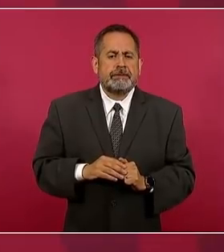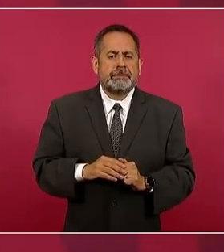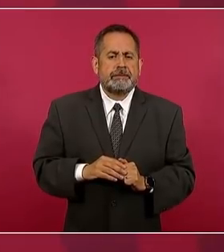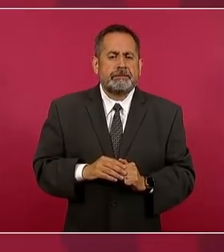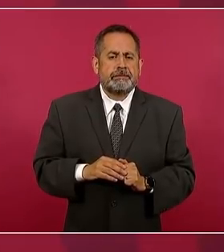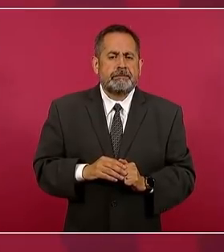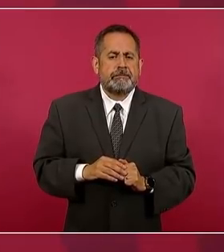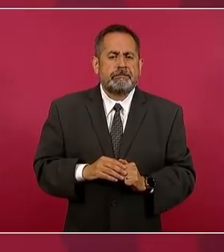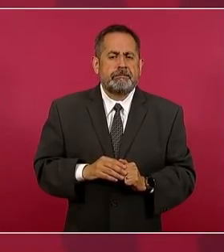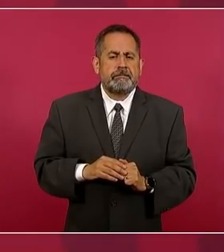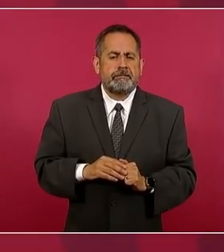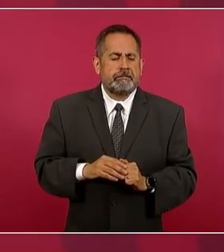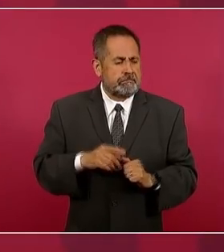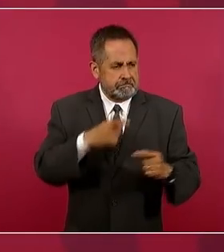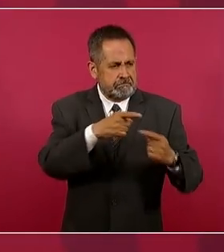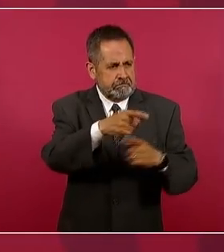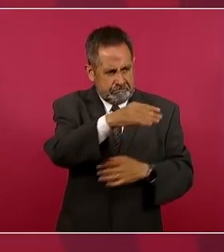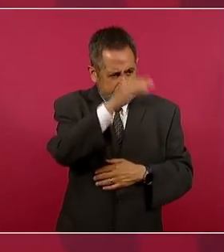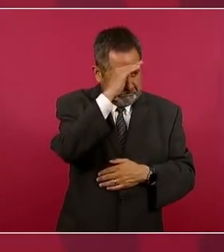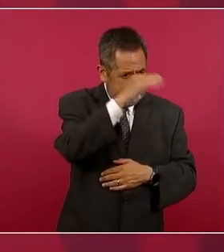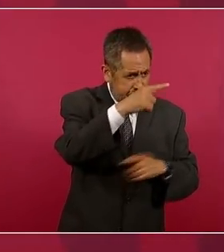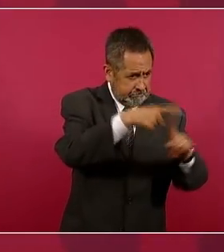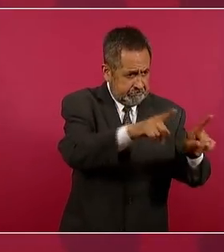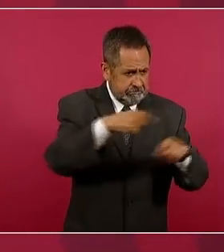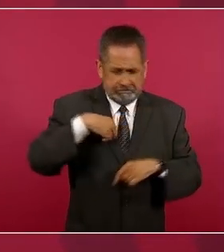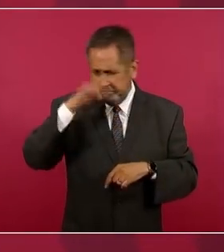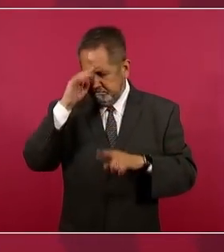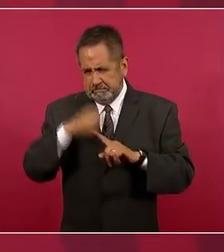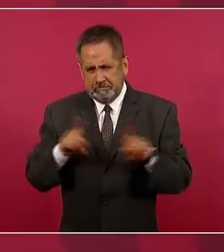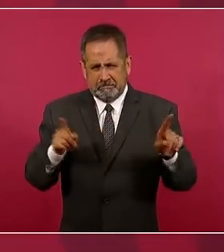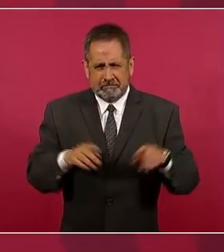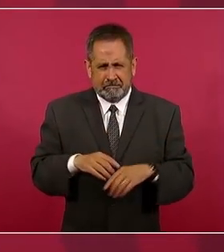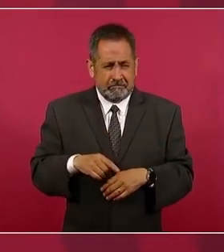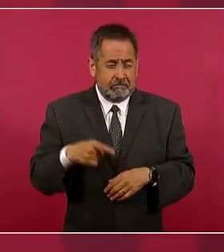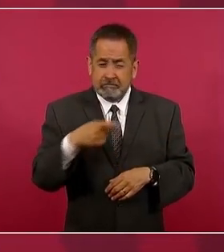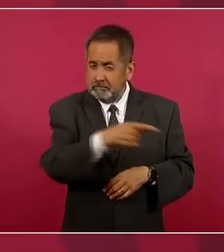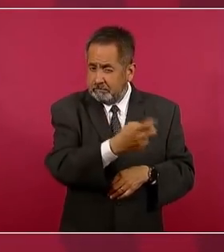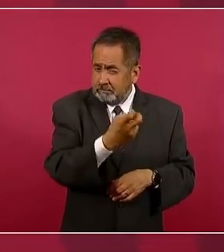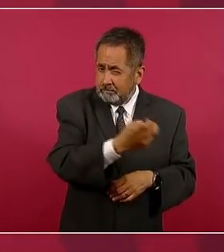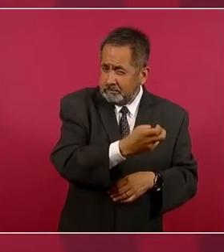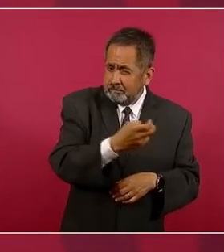Y podemos tener diferencias, pero así están.